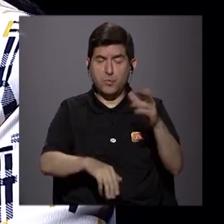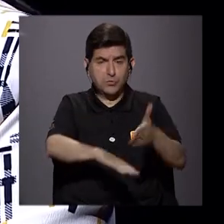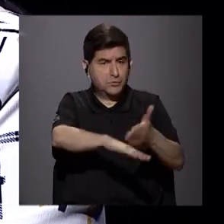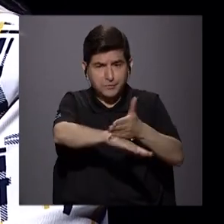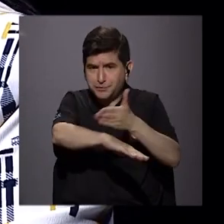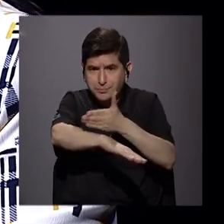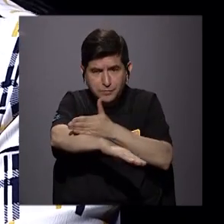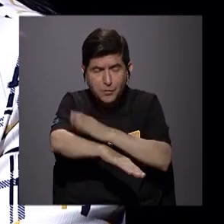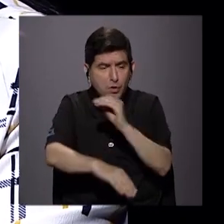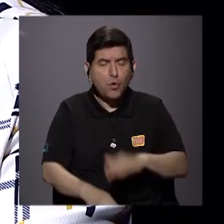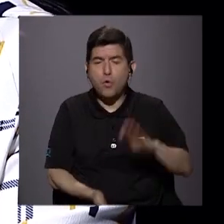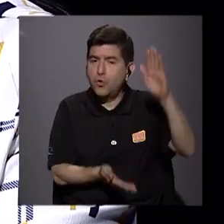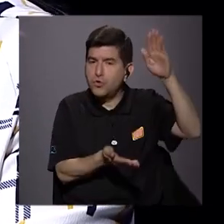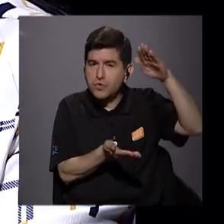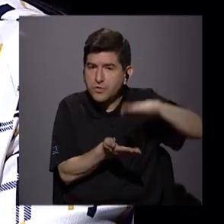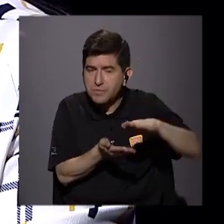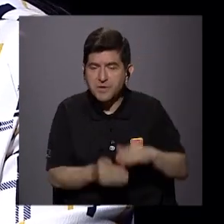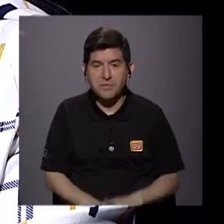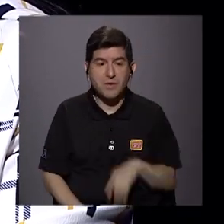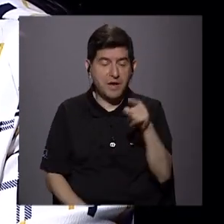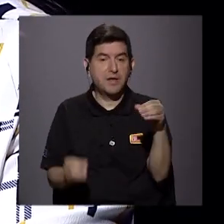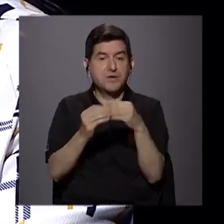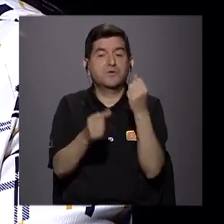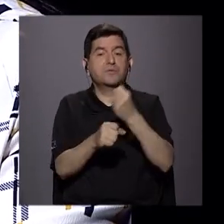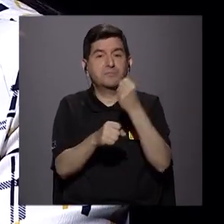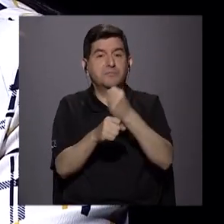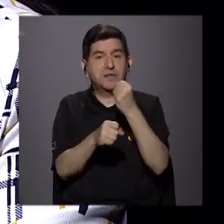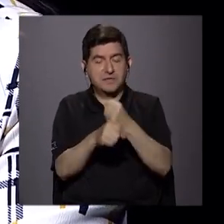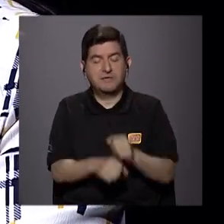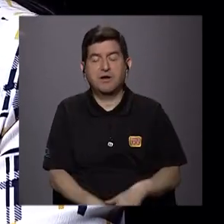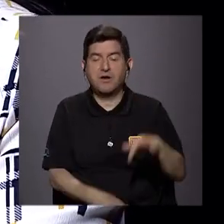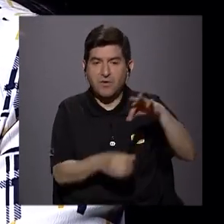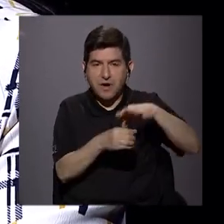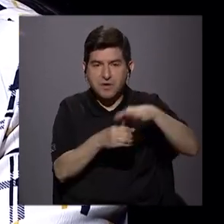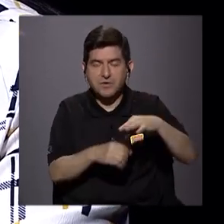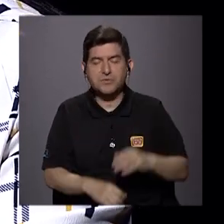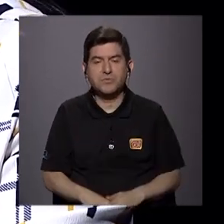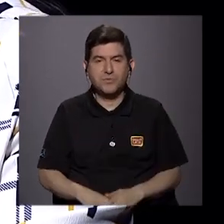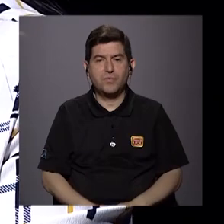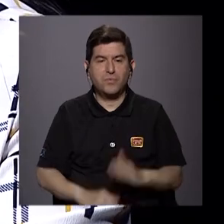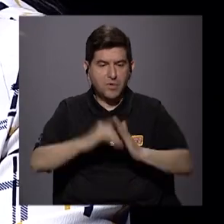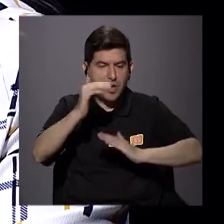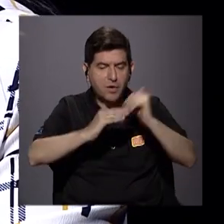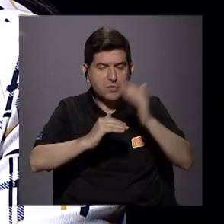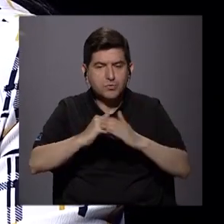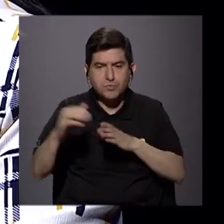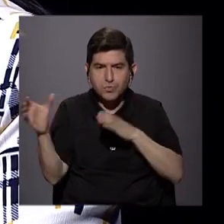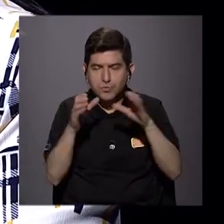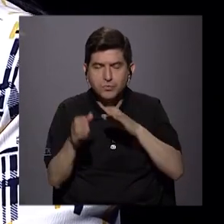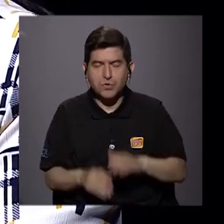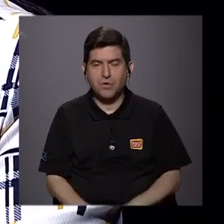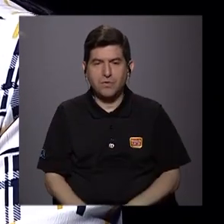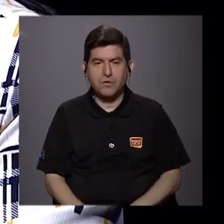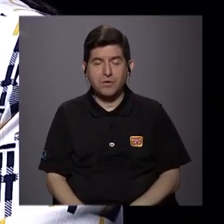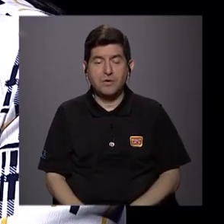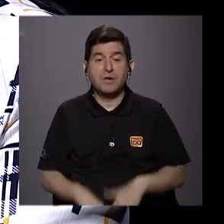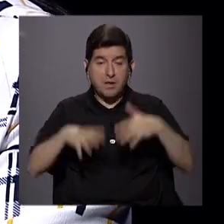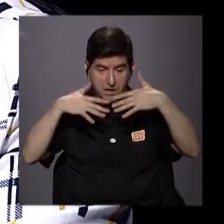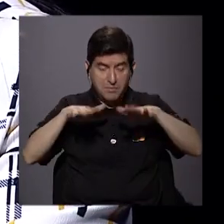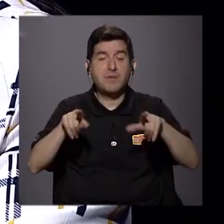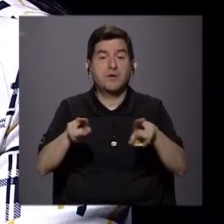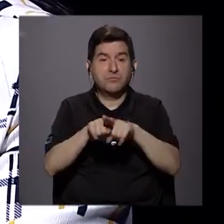creciendo o que están decreciendo son los sectores que más empleo generan, agricultura, construcción, comercio, ¿verdad? Incluso la industria